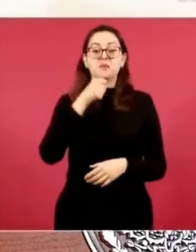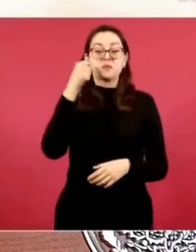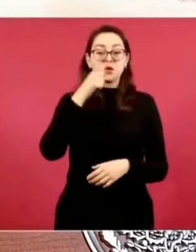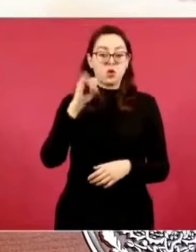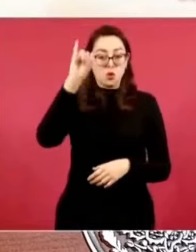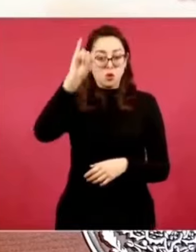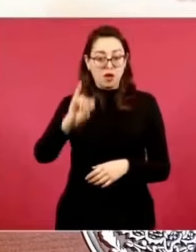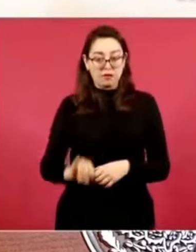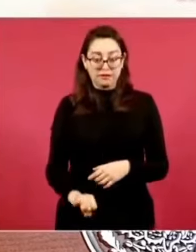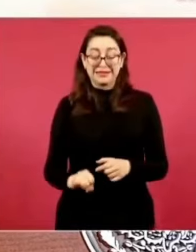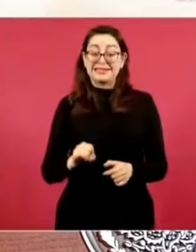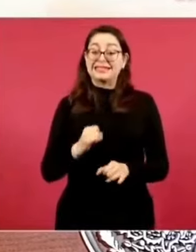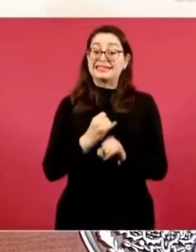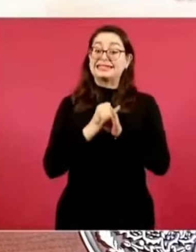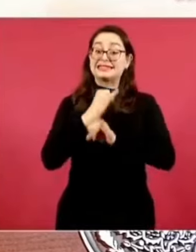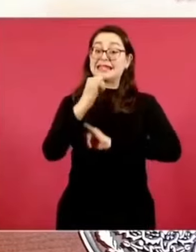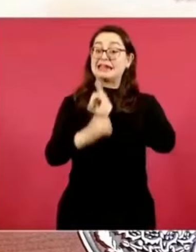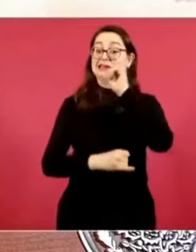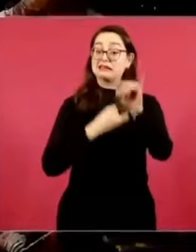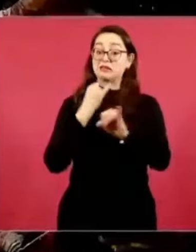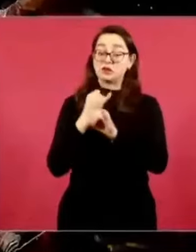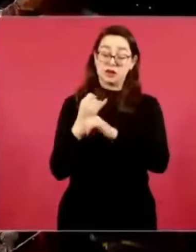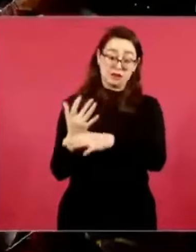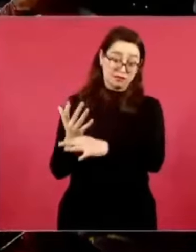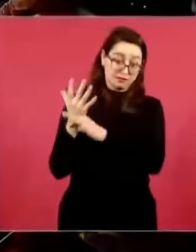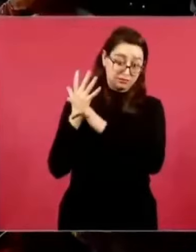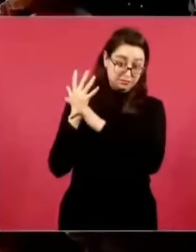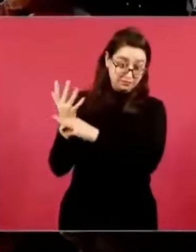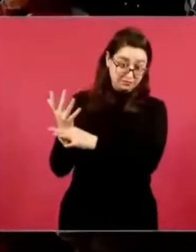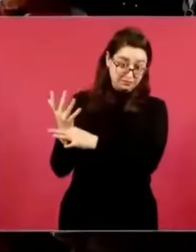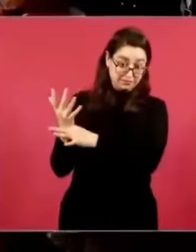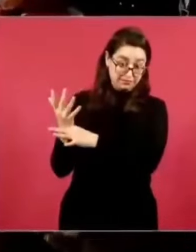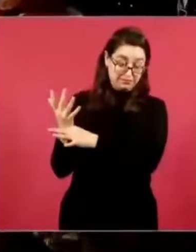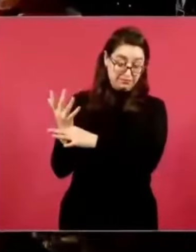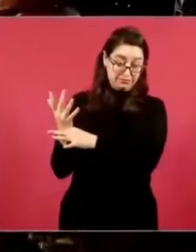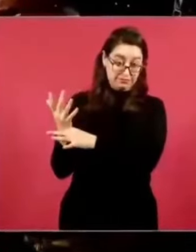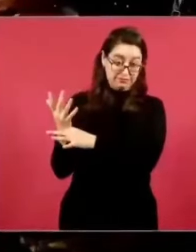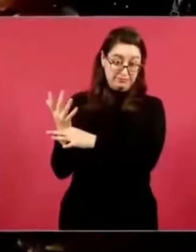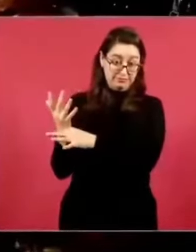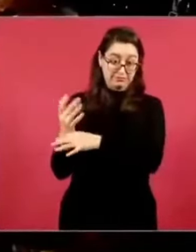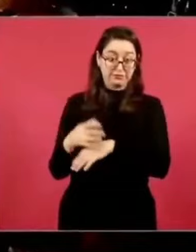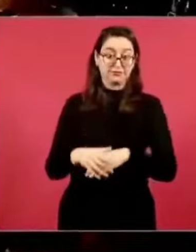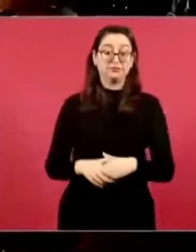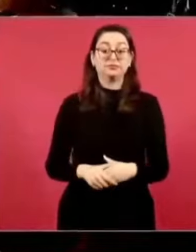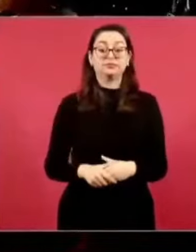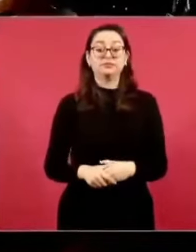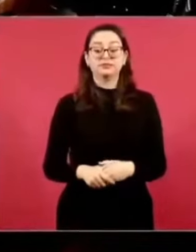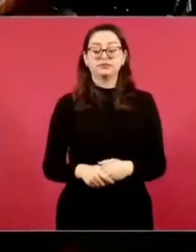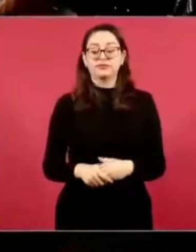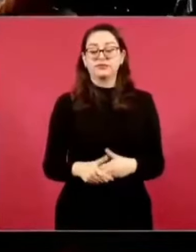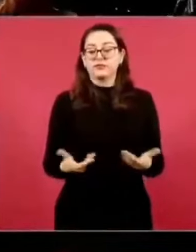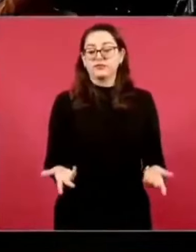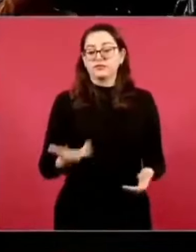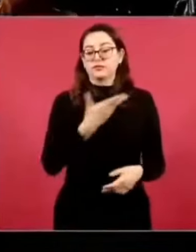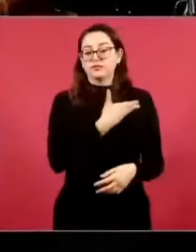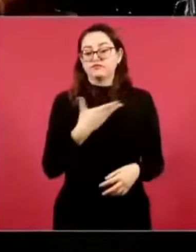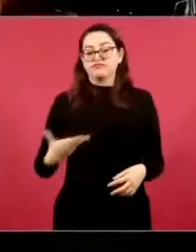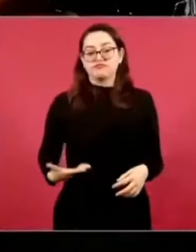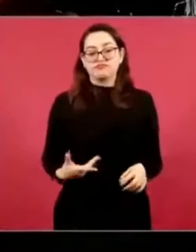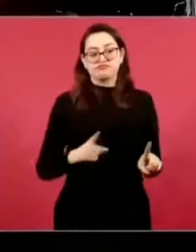que califican a todos los